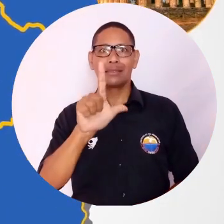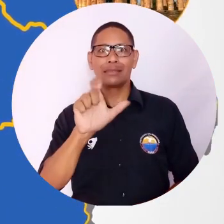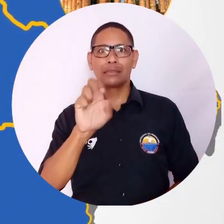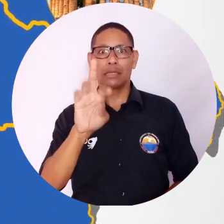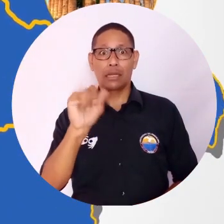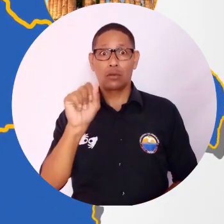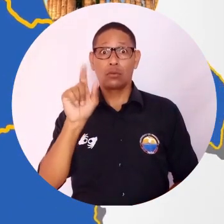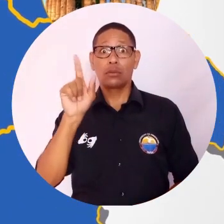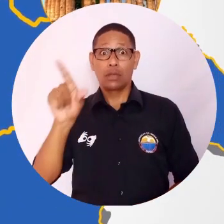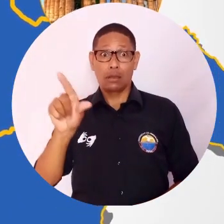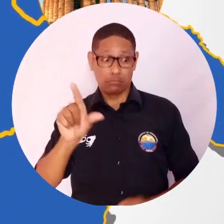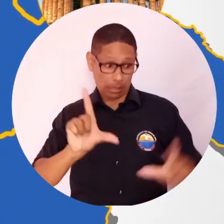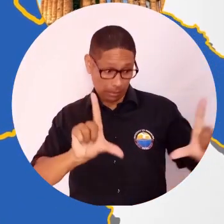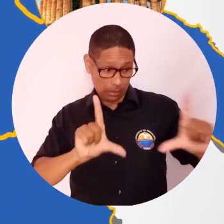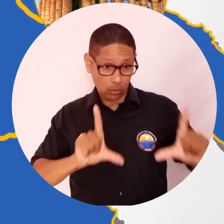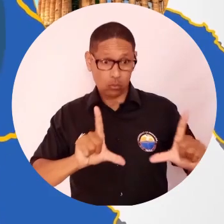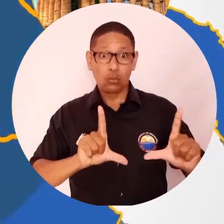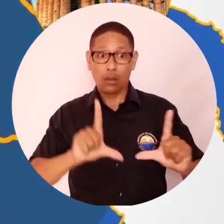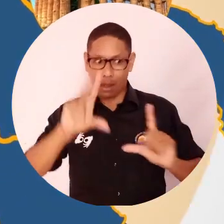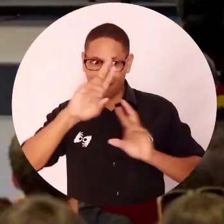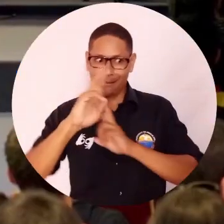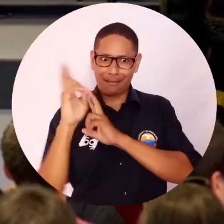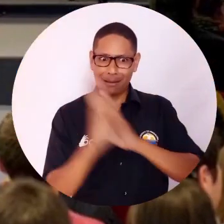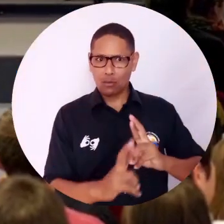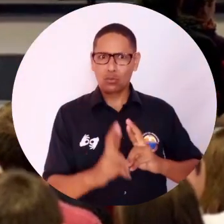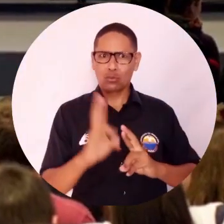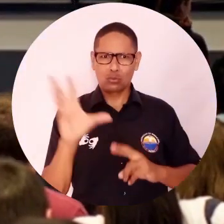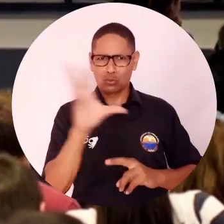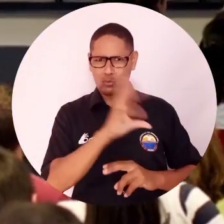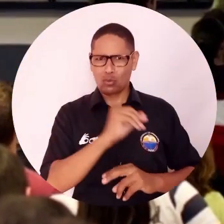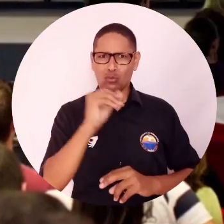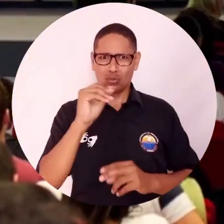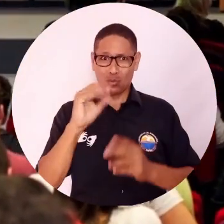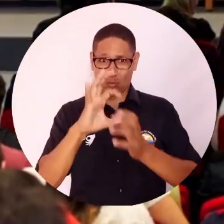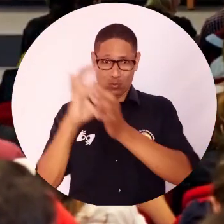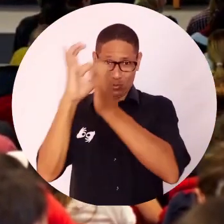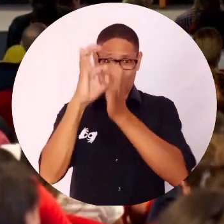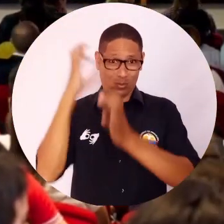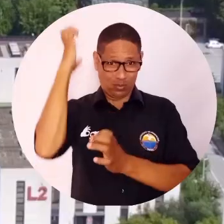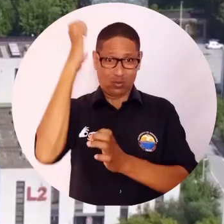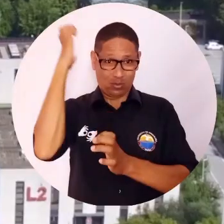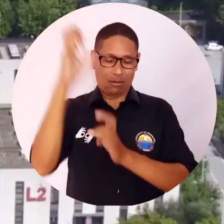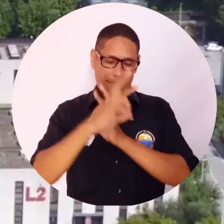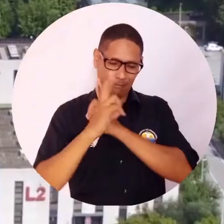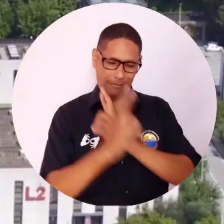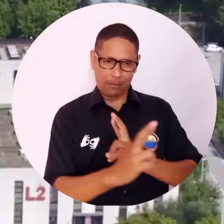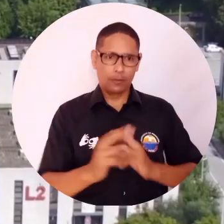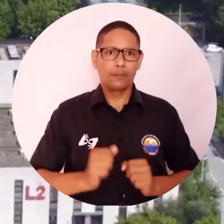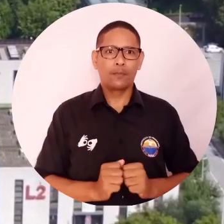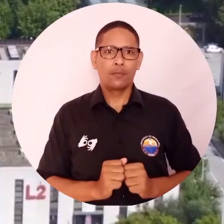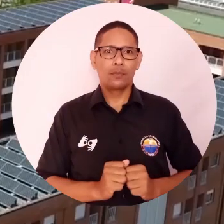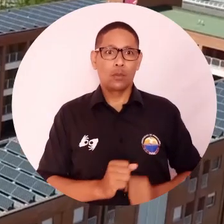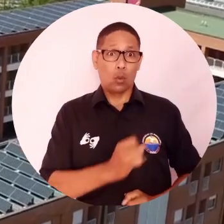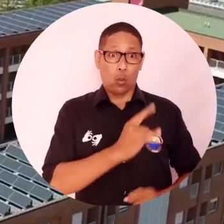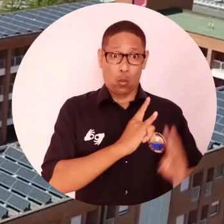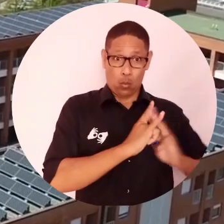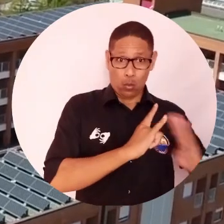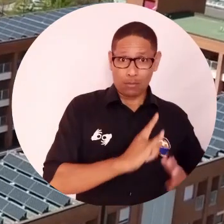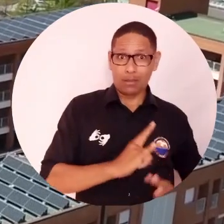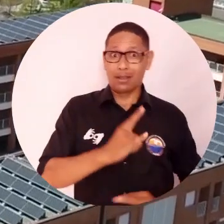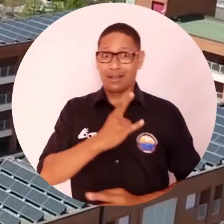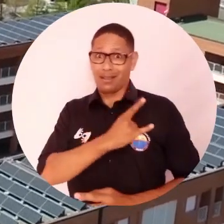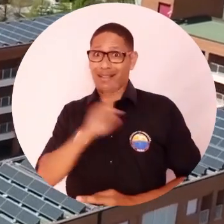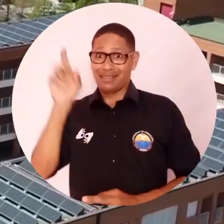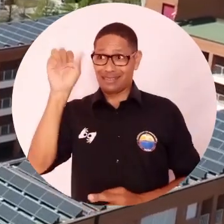significa que ese título sería reconocido en los distintos países que hacen parte de la Unión Europea. La alianza firmada entre ambas universidades